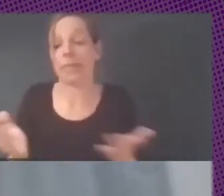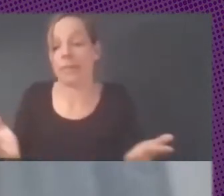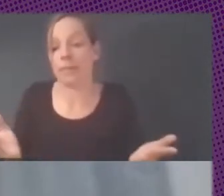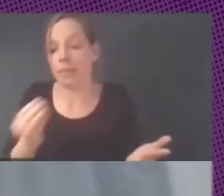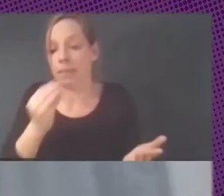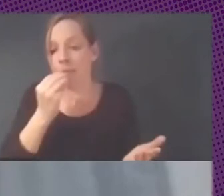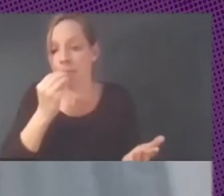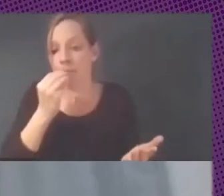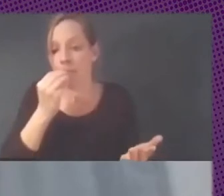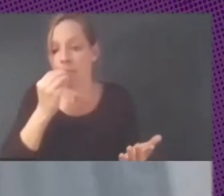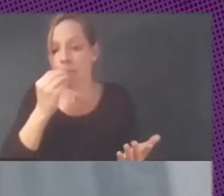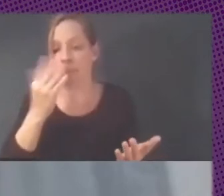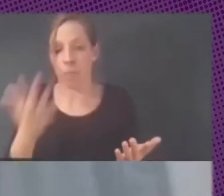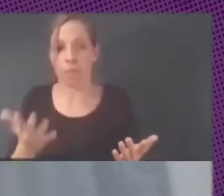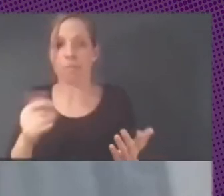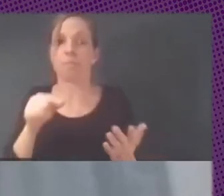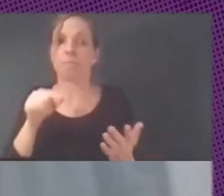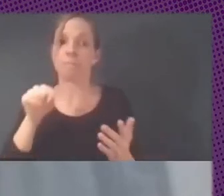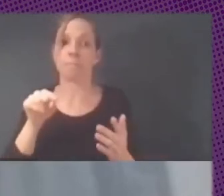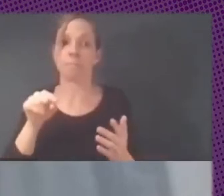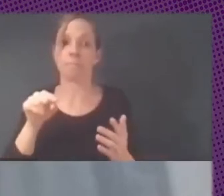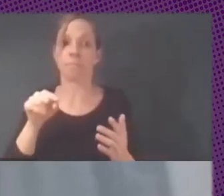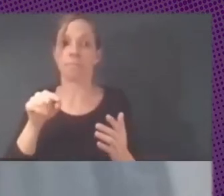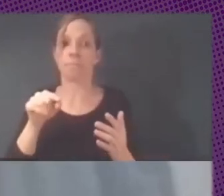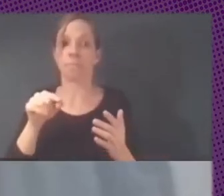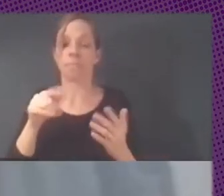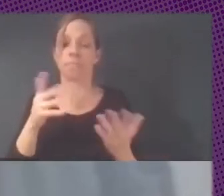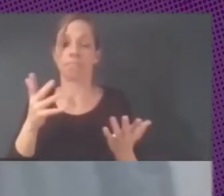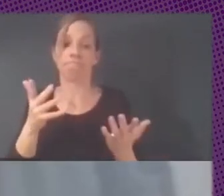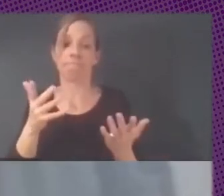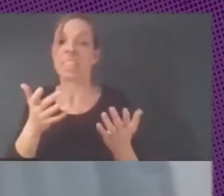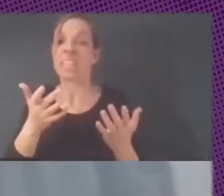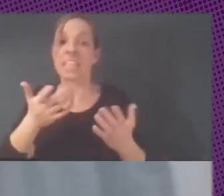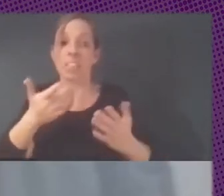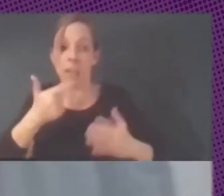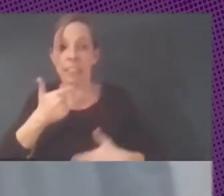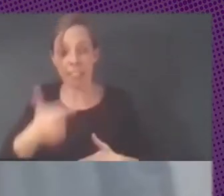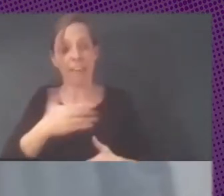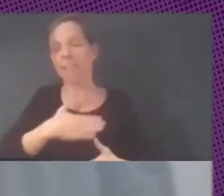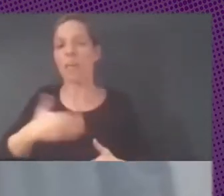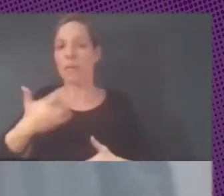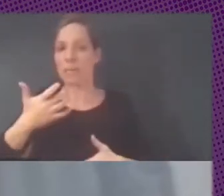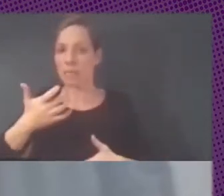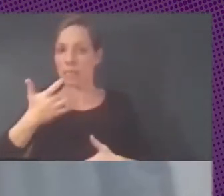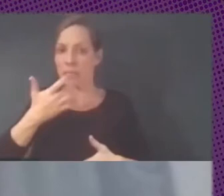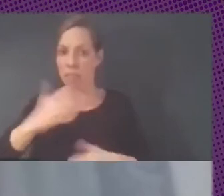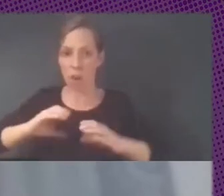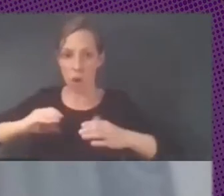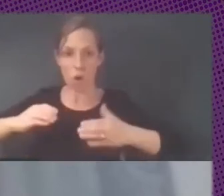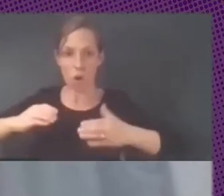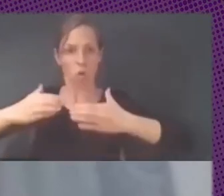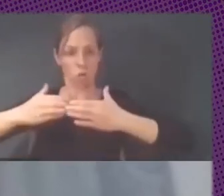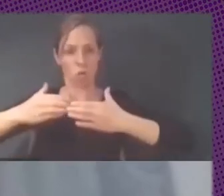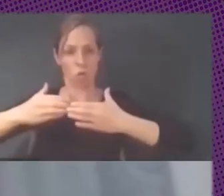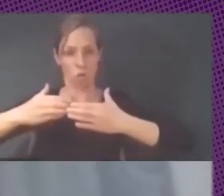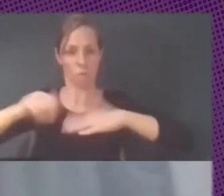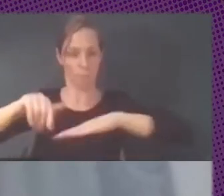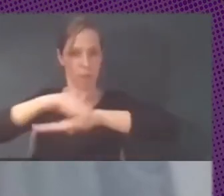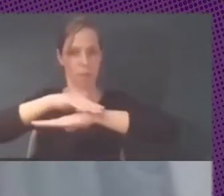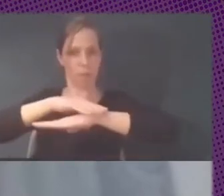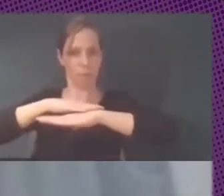simplemente eso, la enseñanza que, bueno, si no hay un grupo crítico de gente, de militantes, dentro del